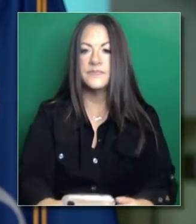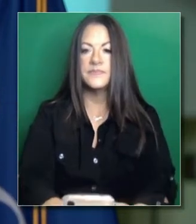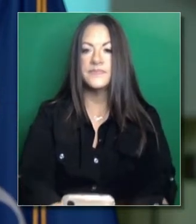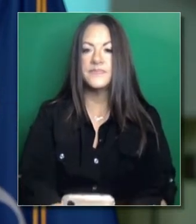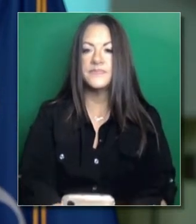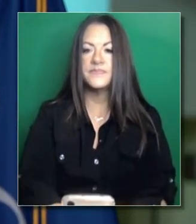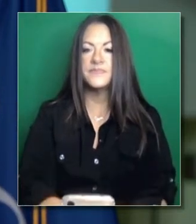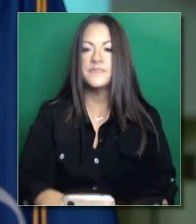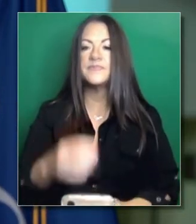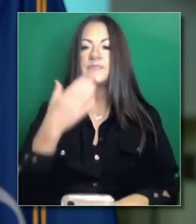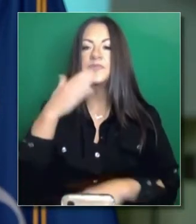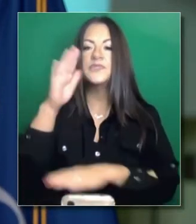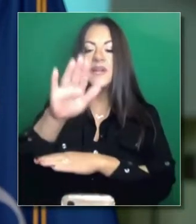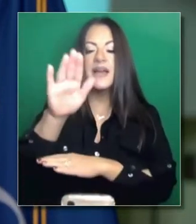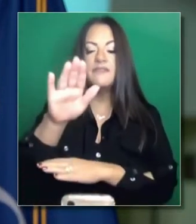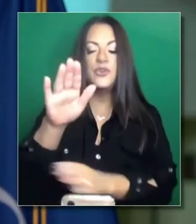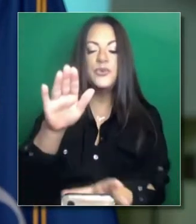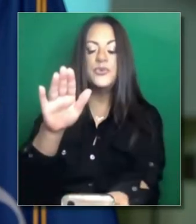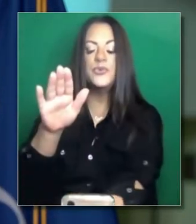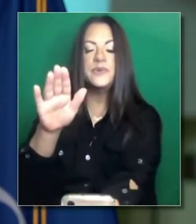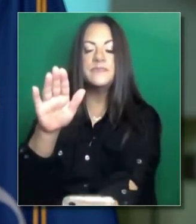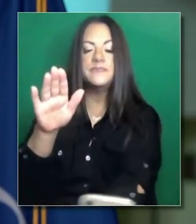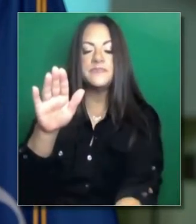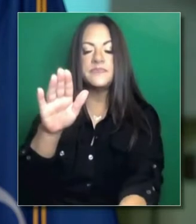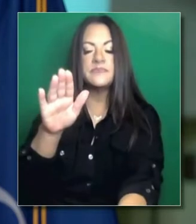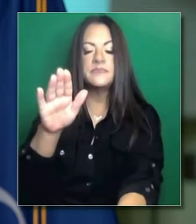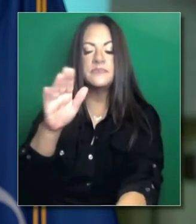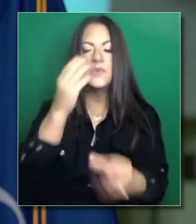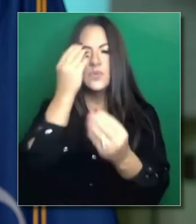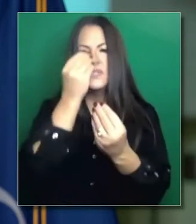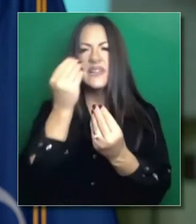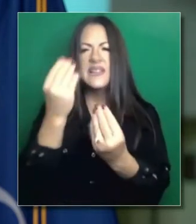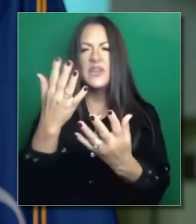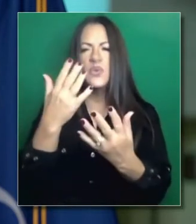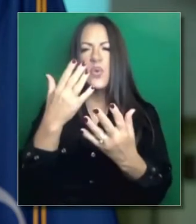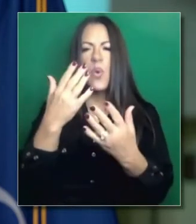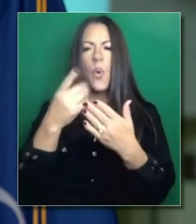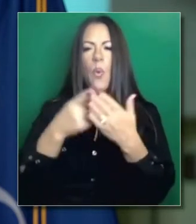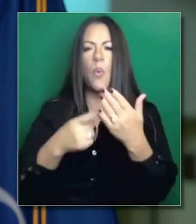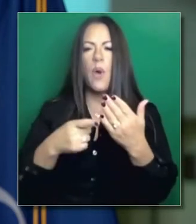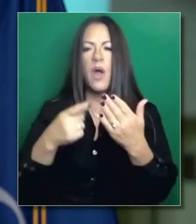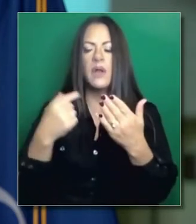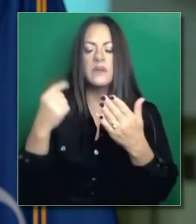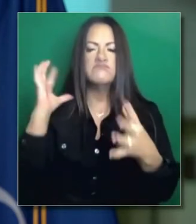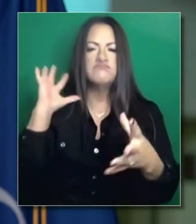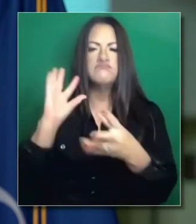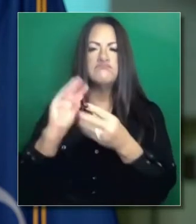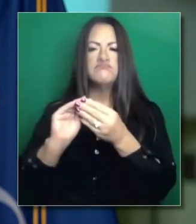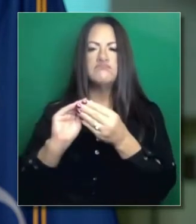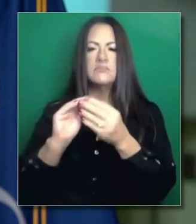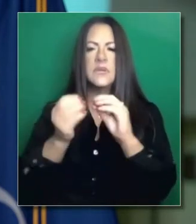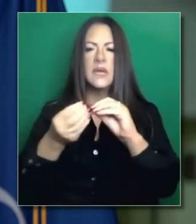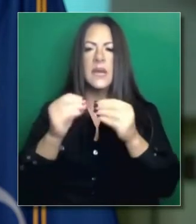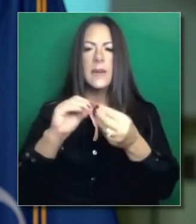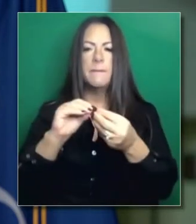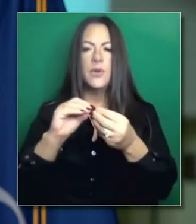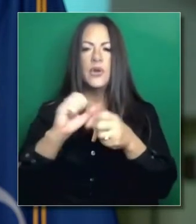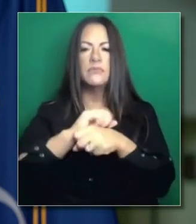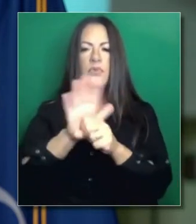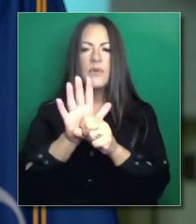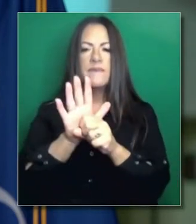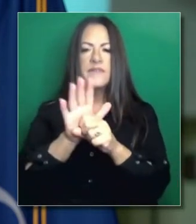Buenas tardes a todos. Vamos a comenzar de inmediato para traerles las últimas noticias sobre el número de casos